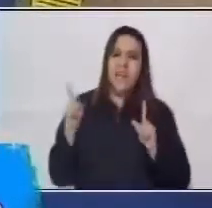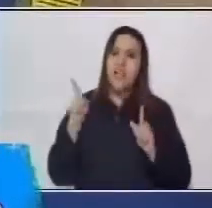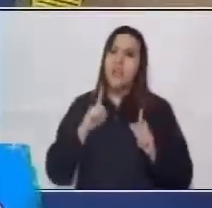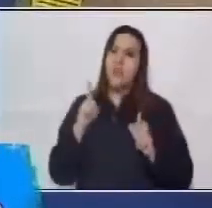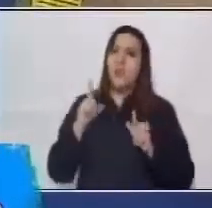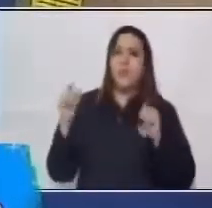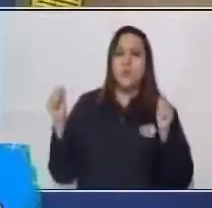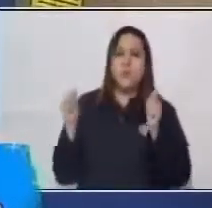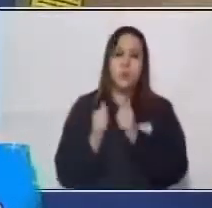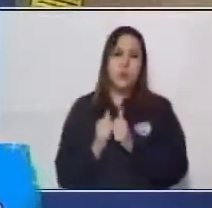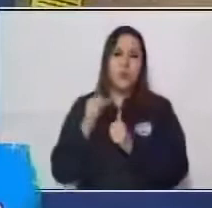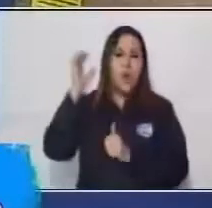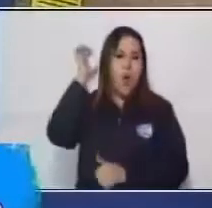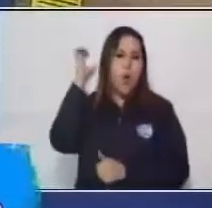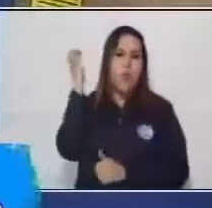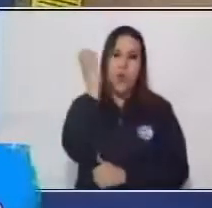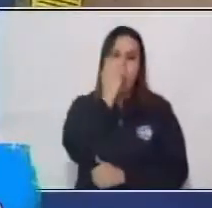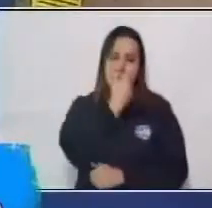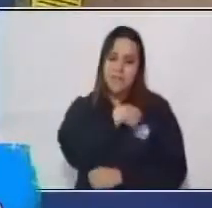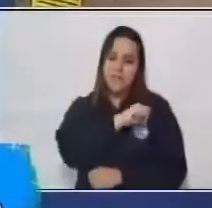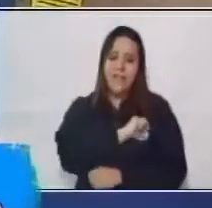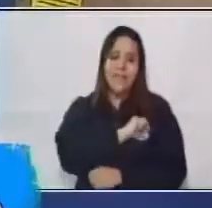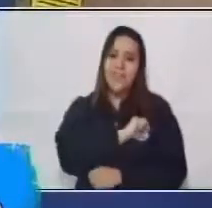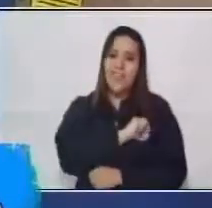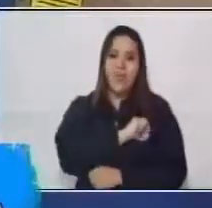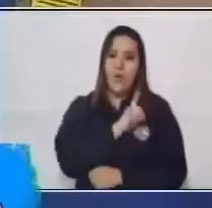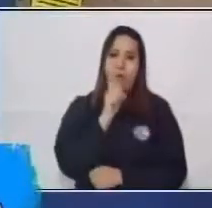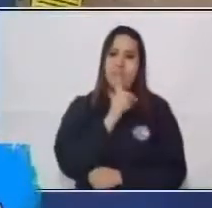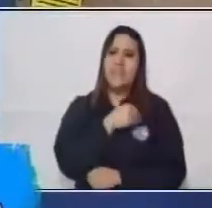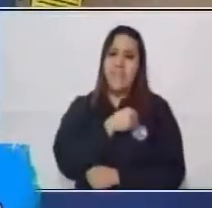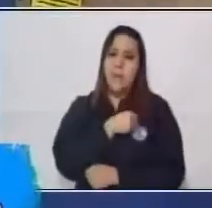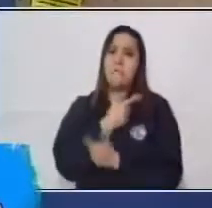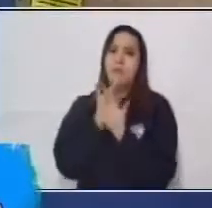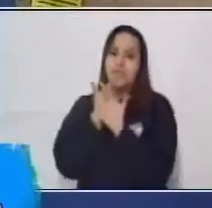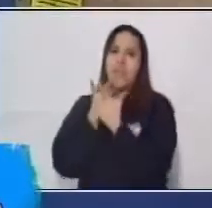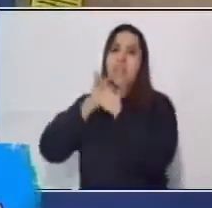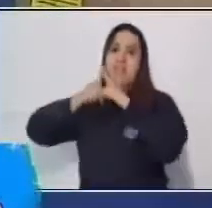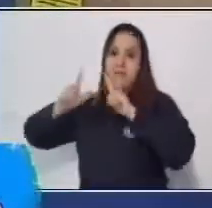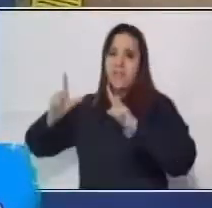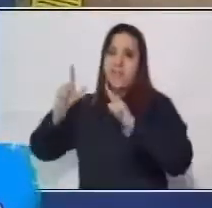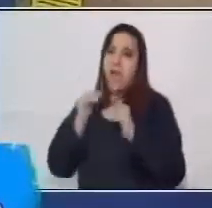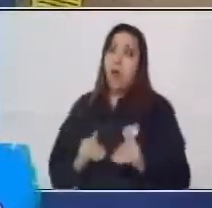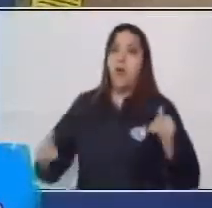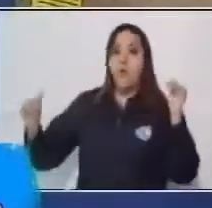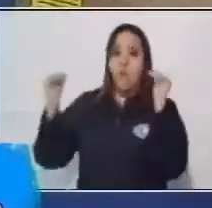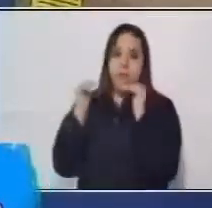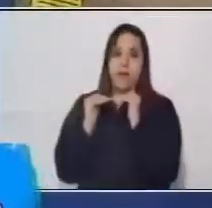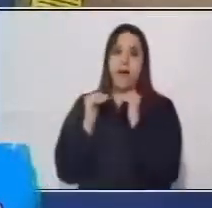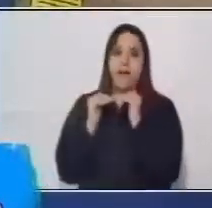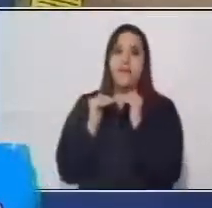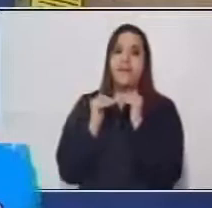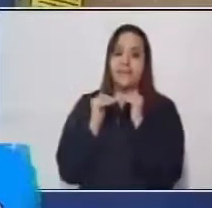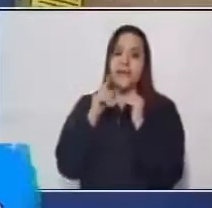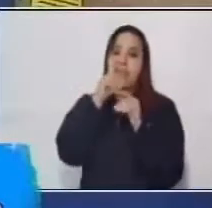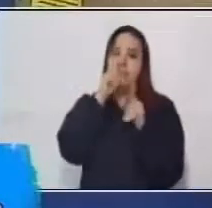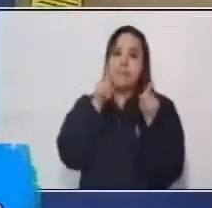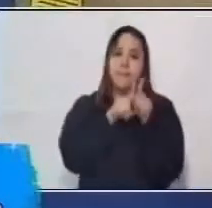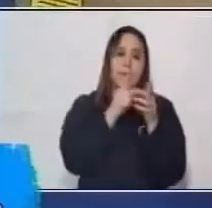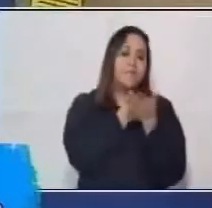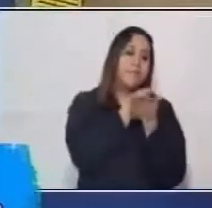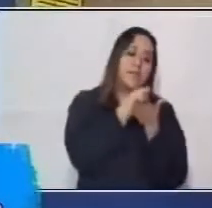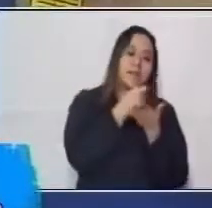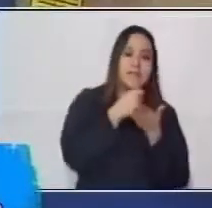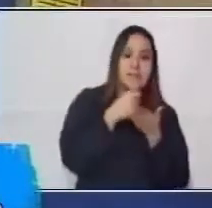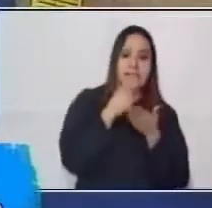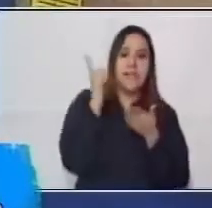corona española sino bien liberarse, sino estar buscando la igualdad, ¿verdad? Entonces, eso reflejaba esta